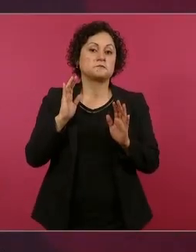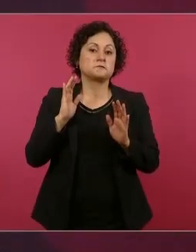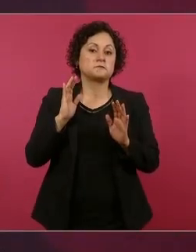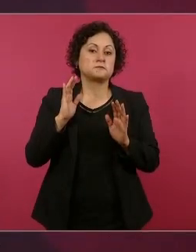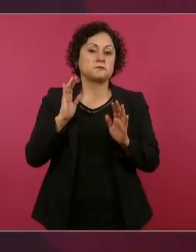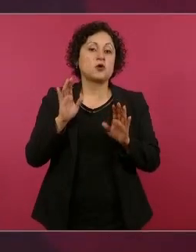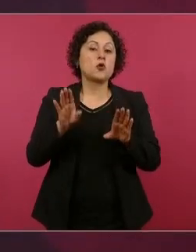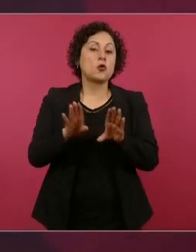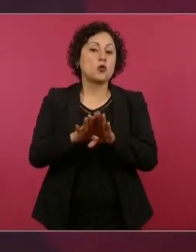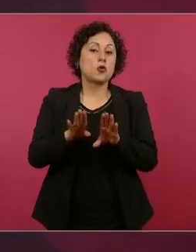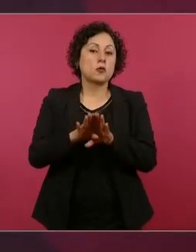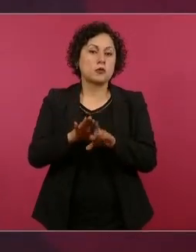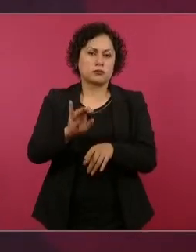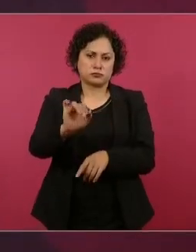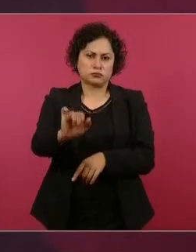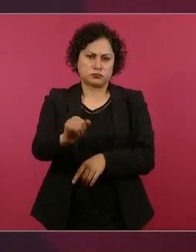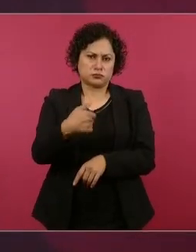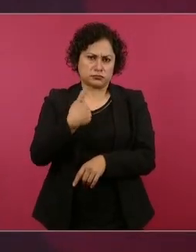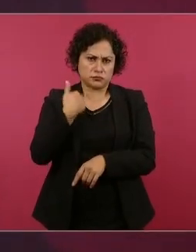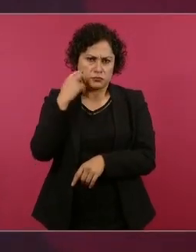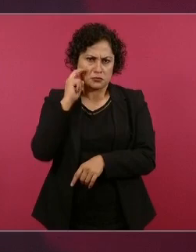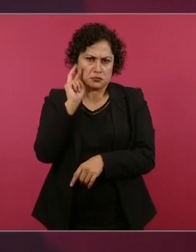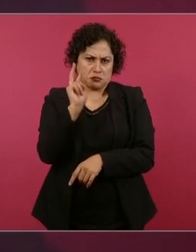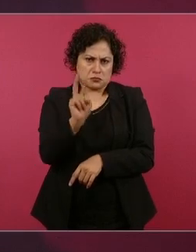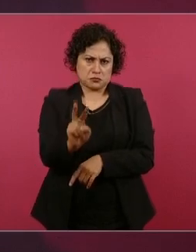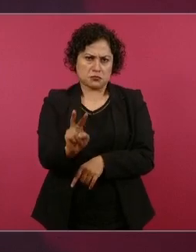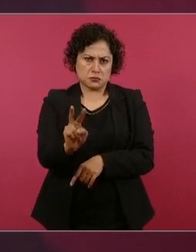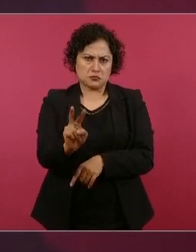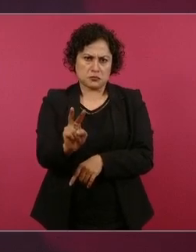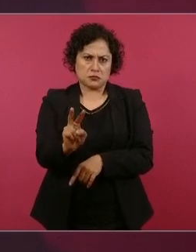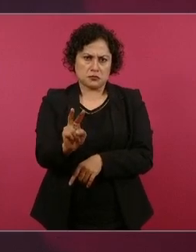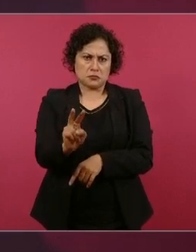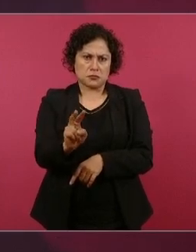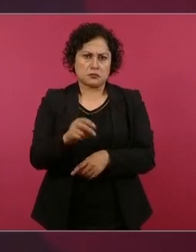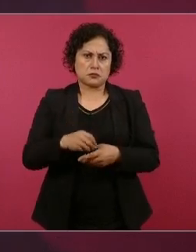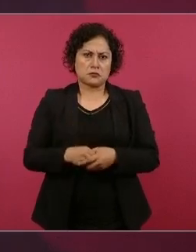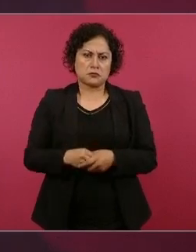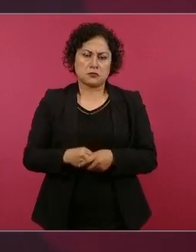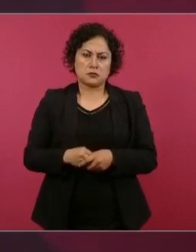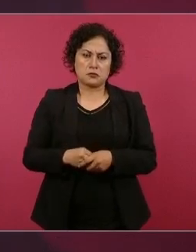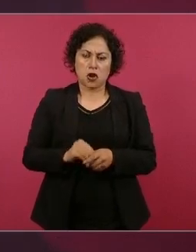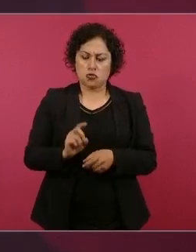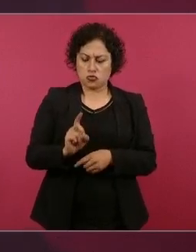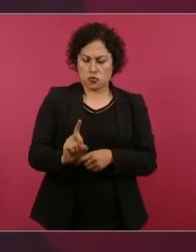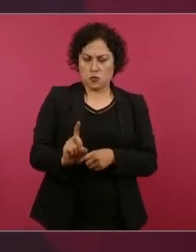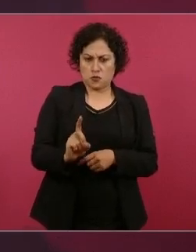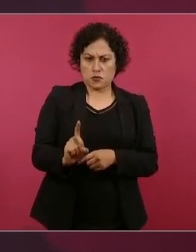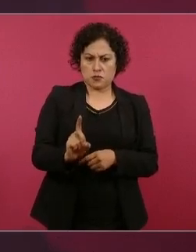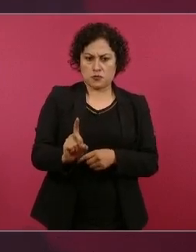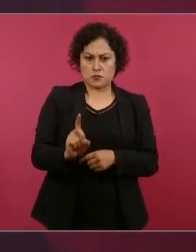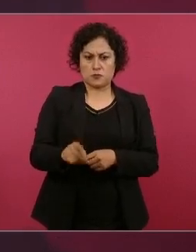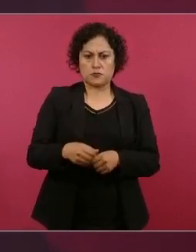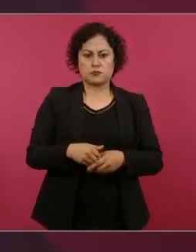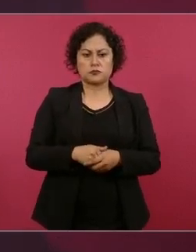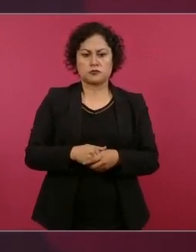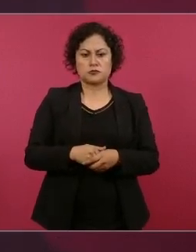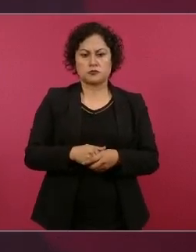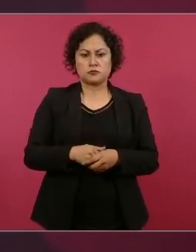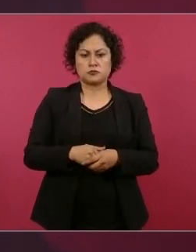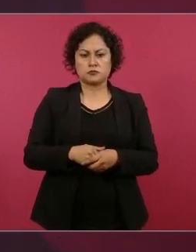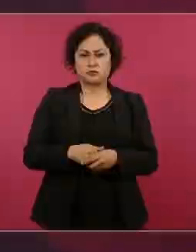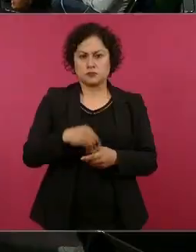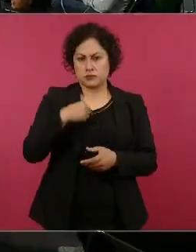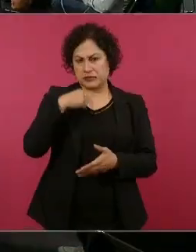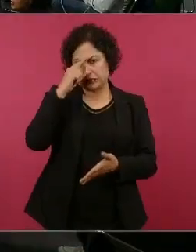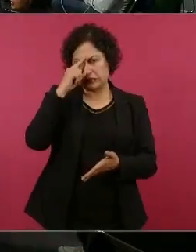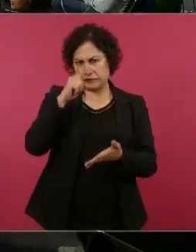Y sí lo voy a ver el domingo, creo que ya voy a estar